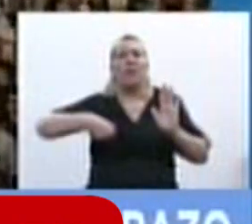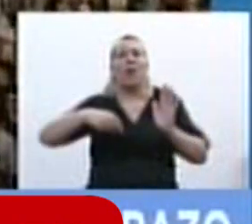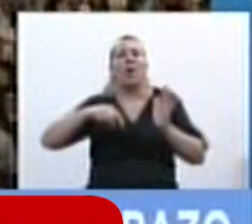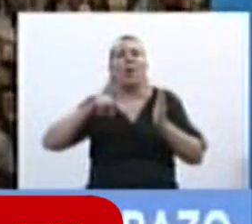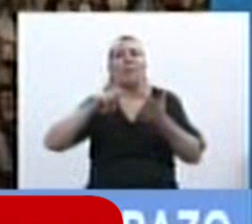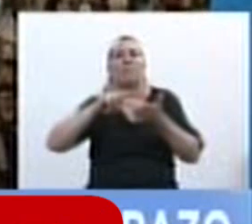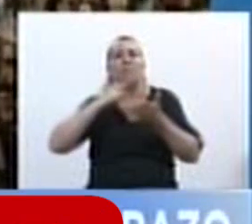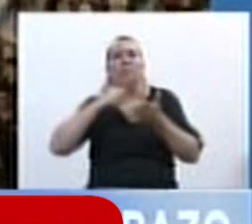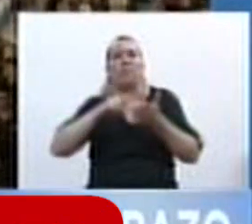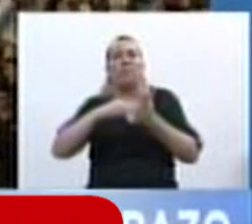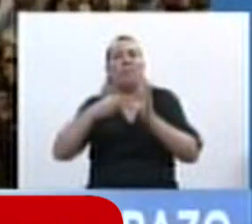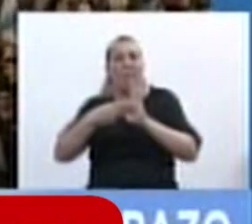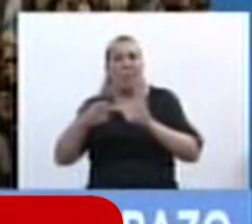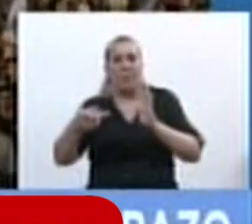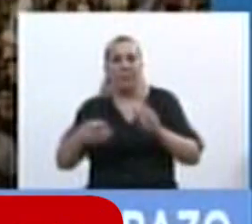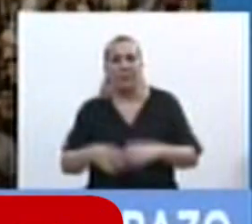sistema y nuestra costumbre.